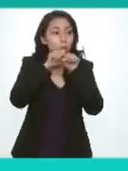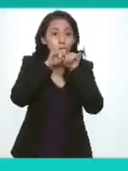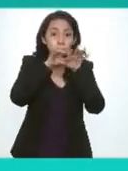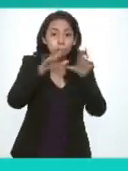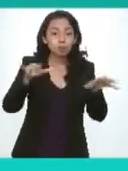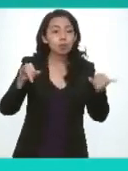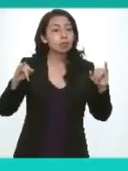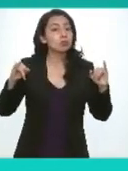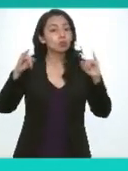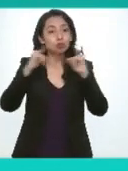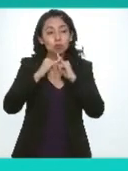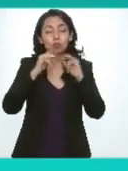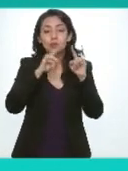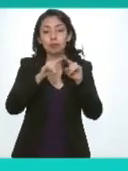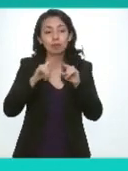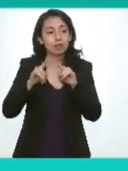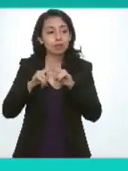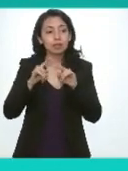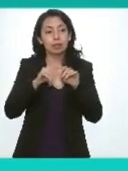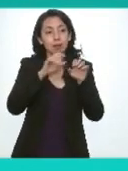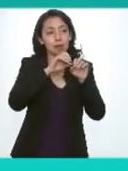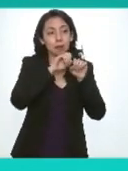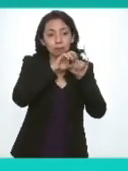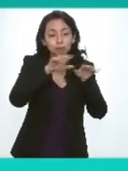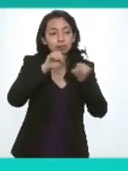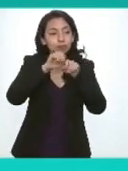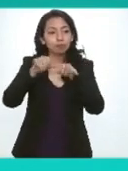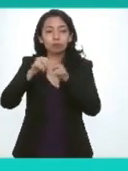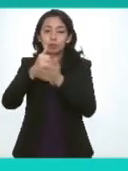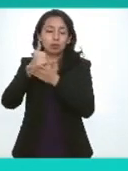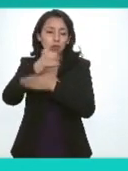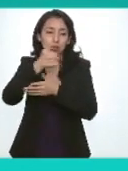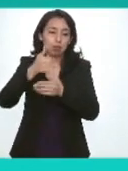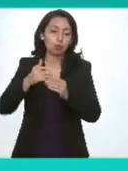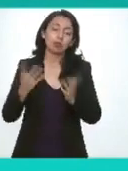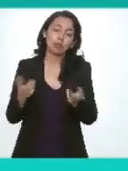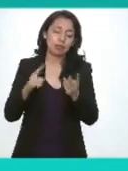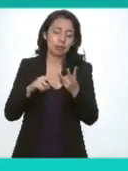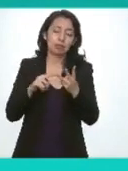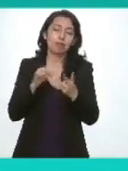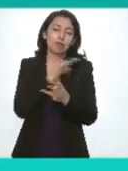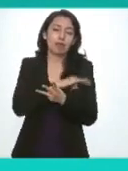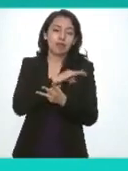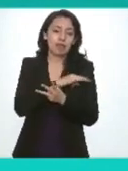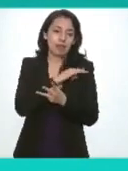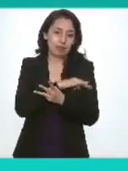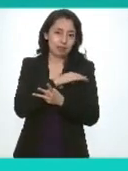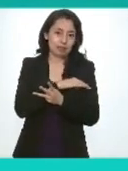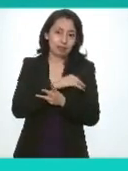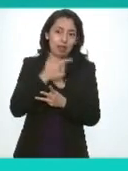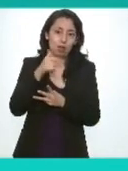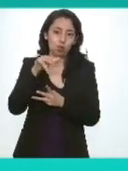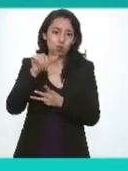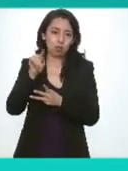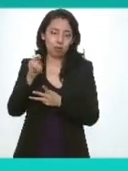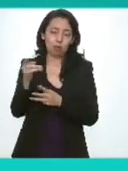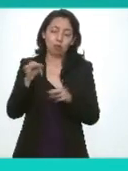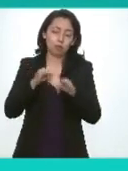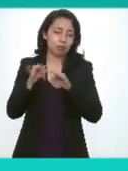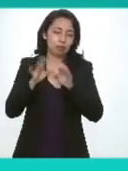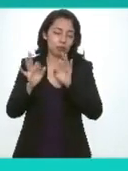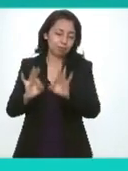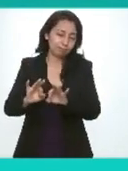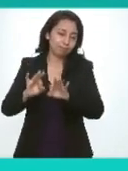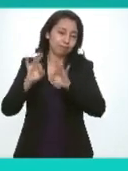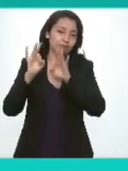institutos en todos los órganos garantes en sus ciudades y tres pues felicitar de verdad públicamente a Gustavo por la gran labor que realizó en